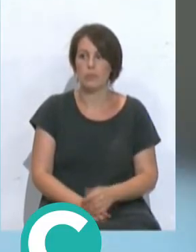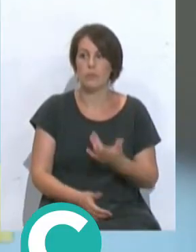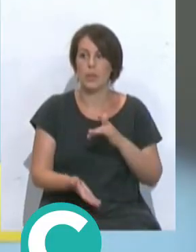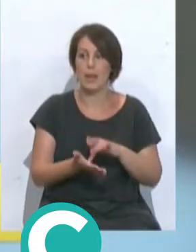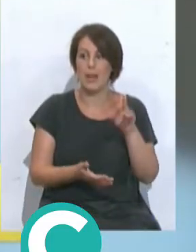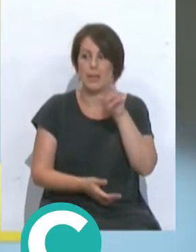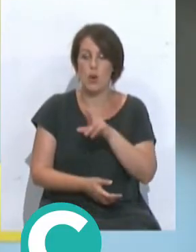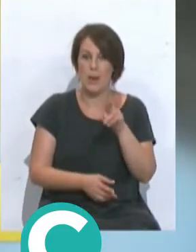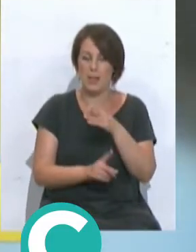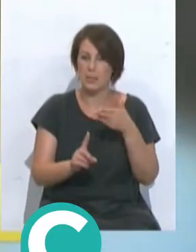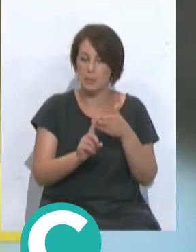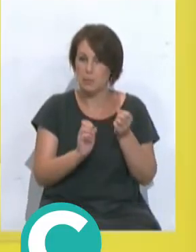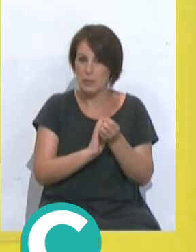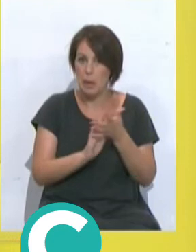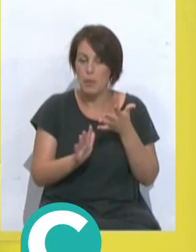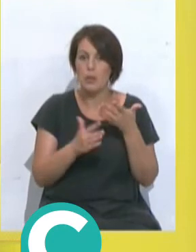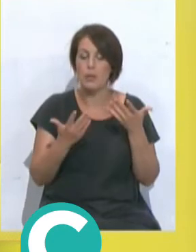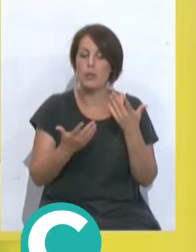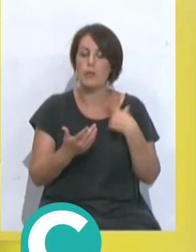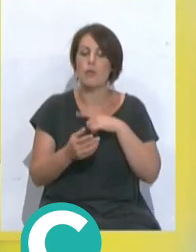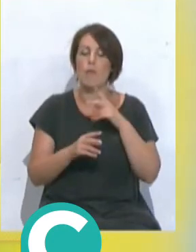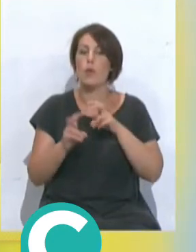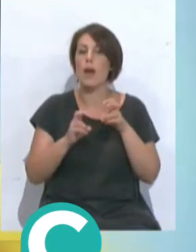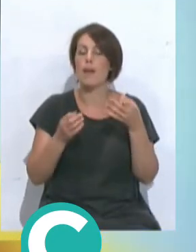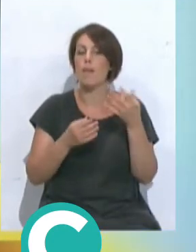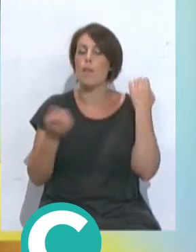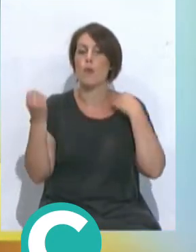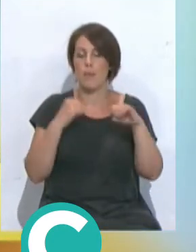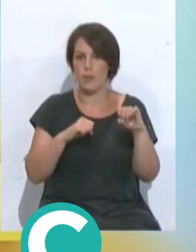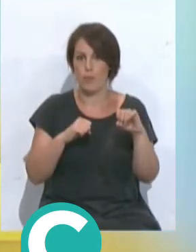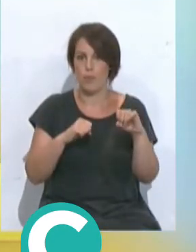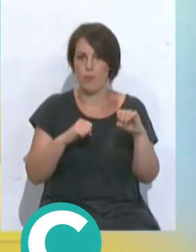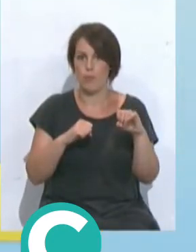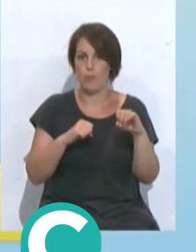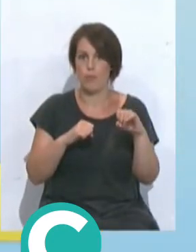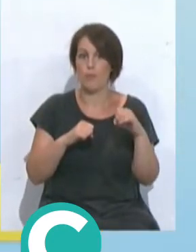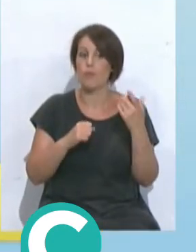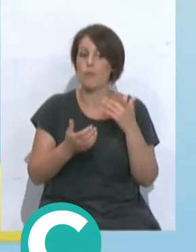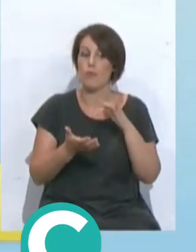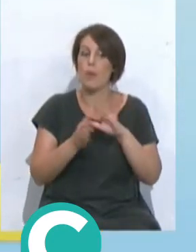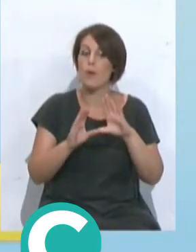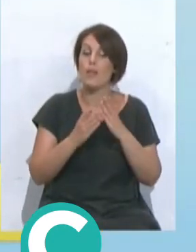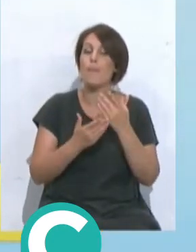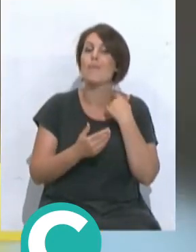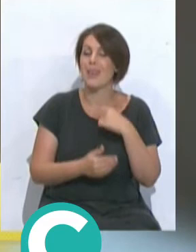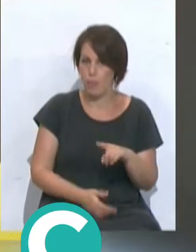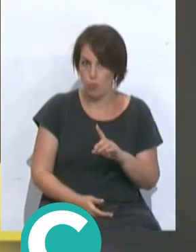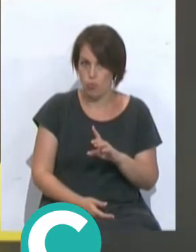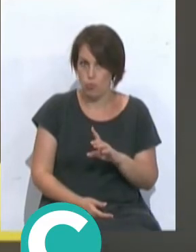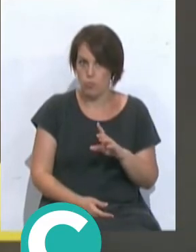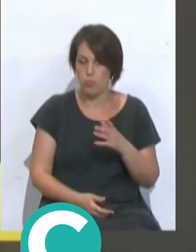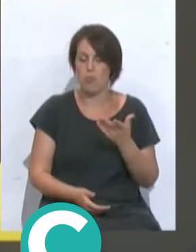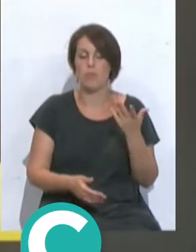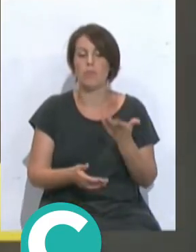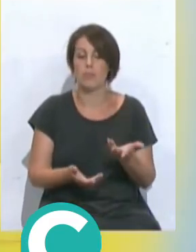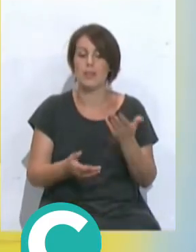recupera, ataca muy rápido. Entonces lo que vamos a buscar es el comportamiento de cuando perdemos la pelota. Para